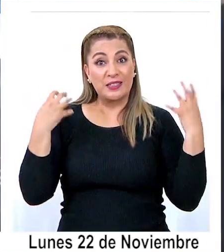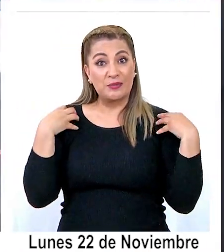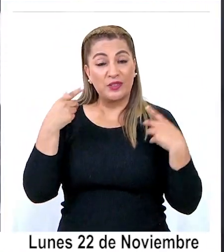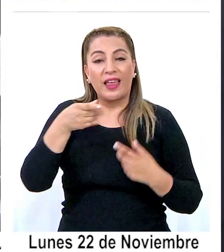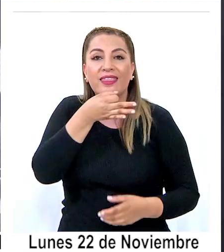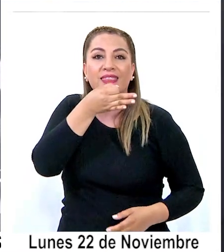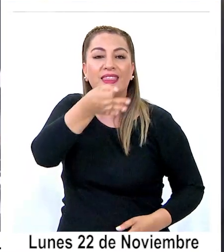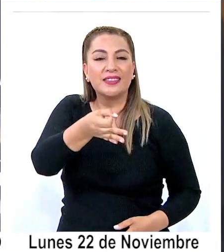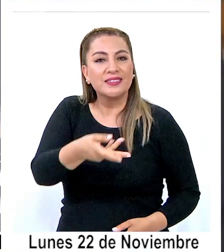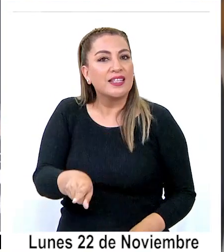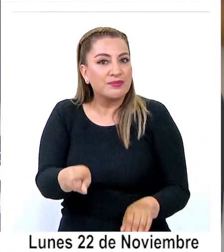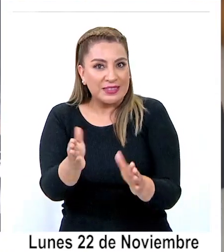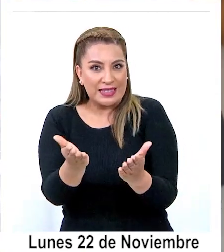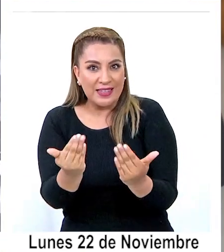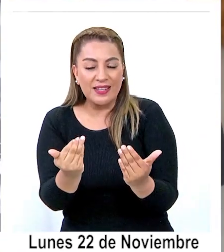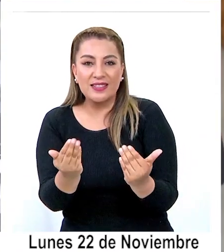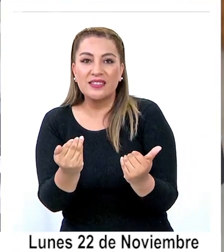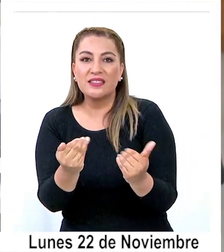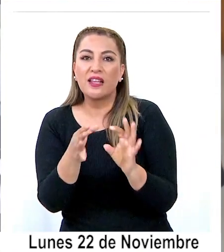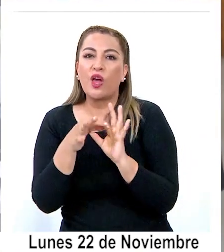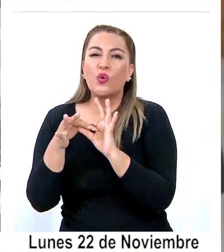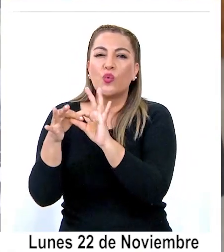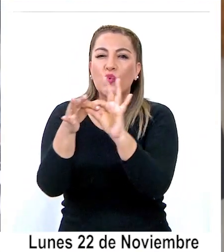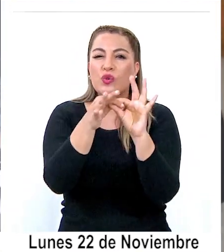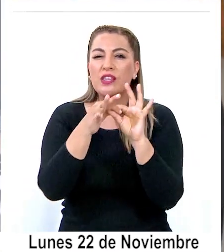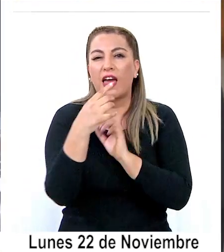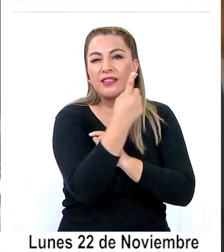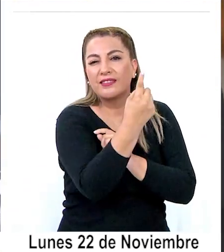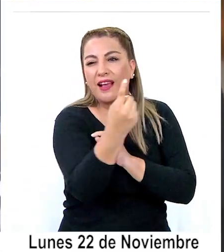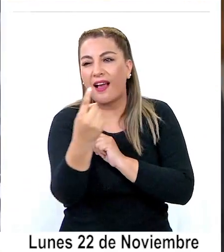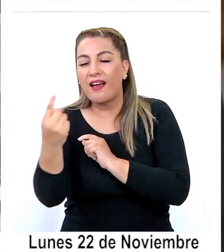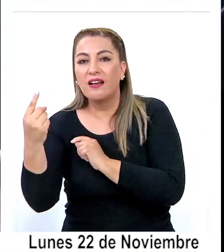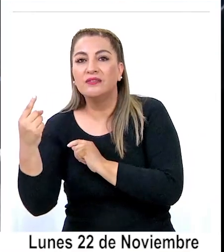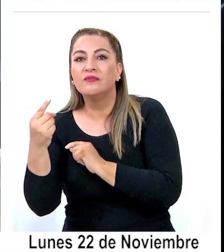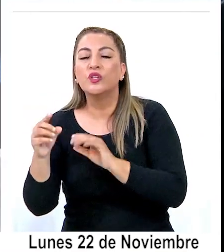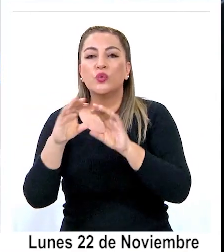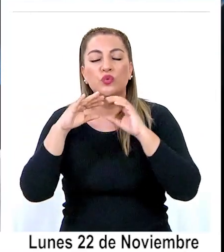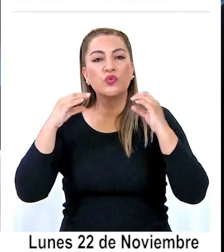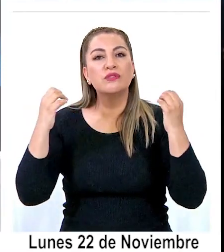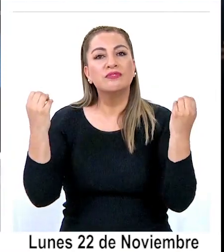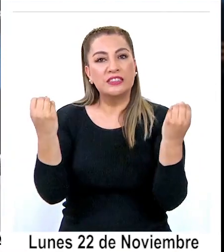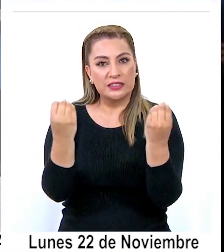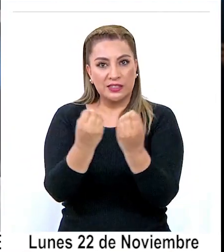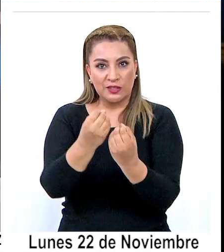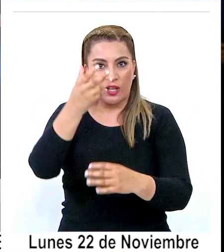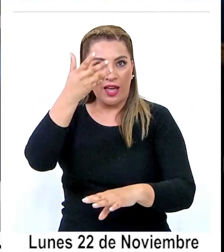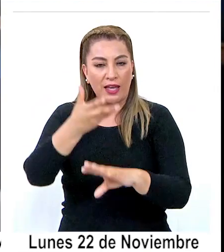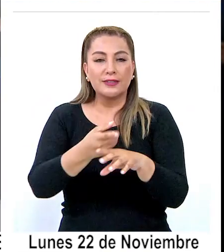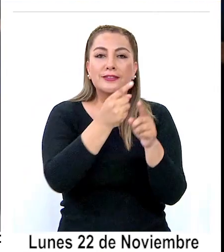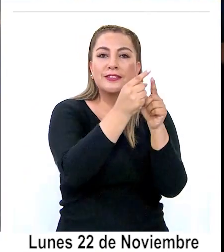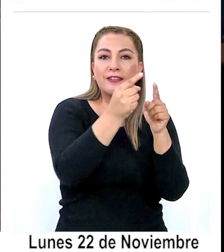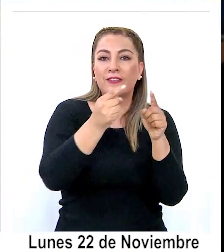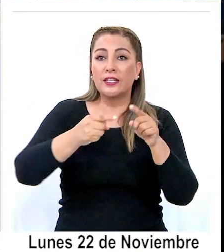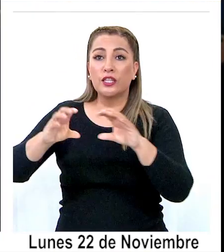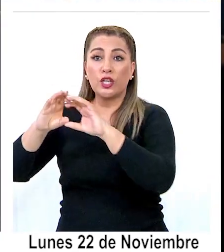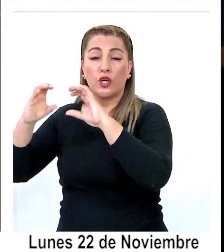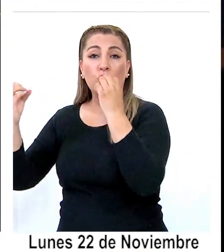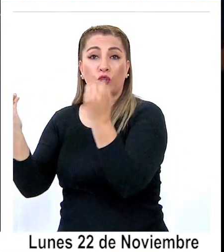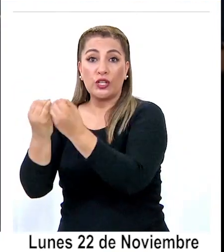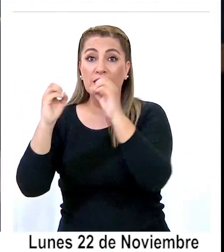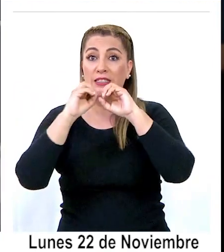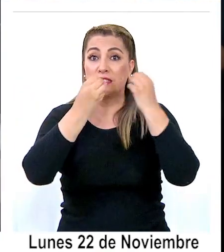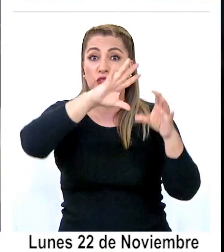insistieron en la necesidad de la unidad de los pampinos en una organización que reúna a las distintas agrupaciones,